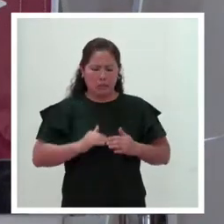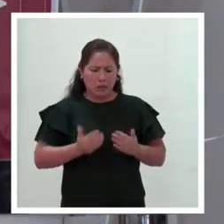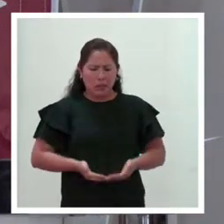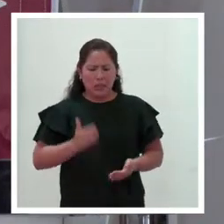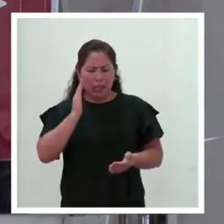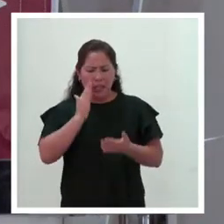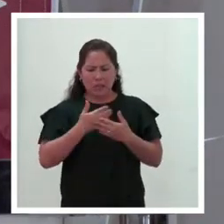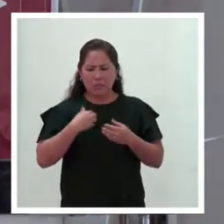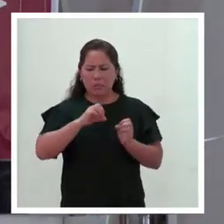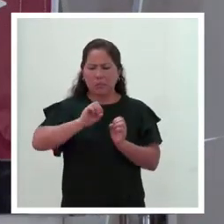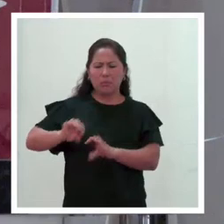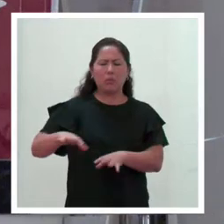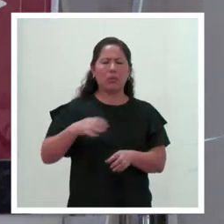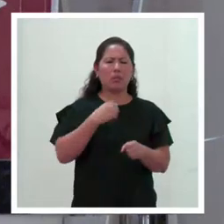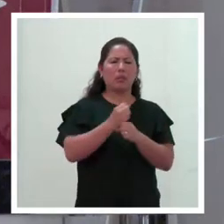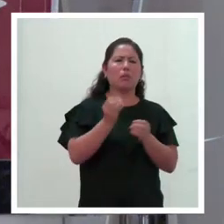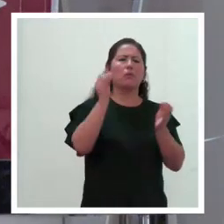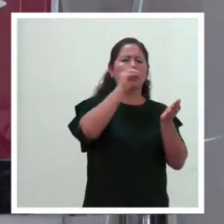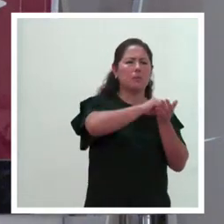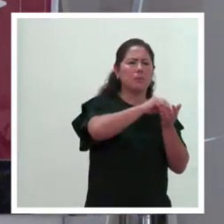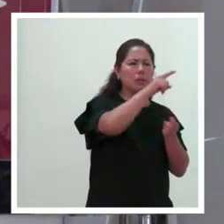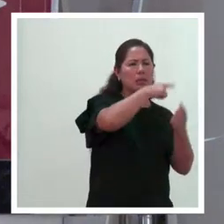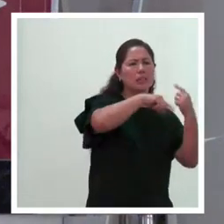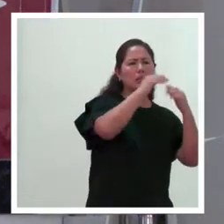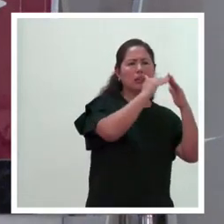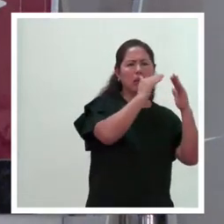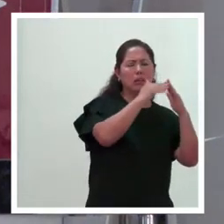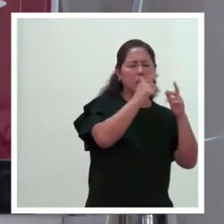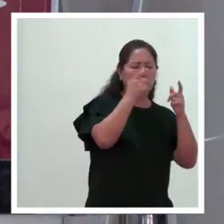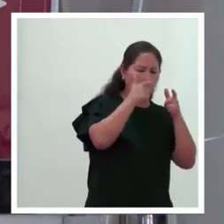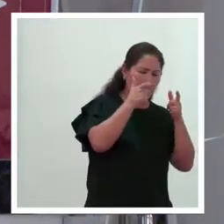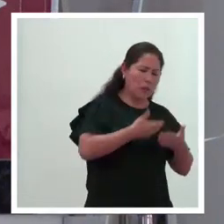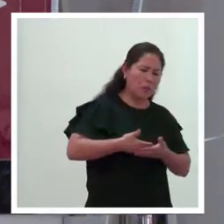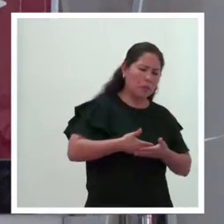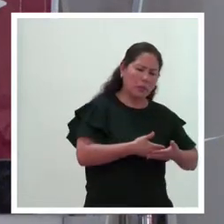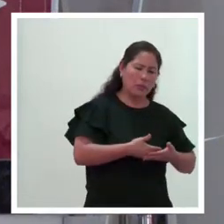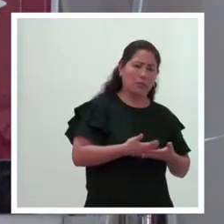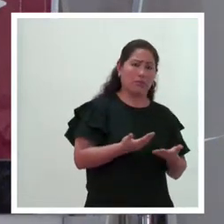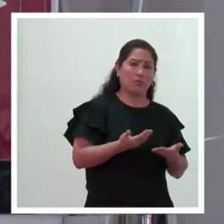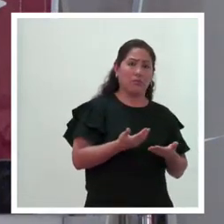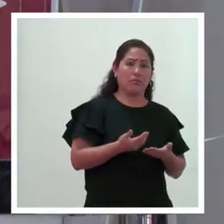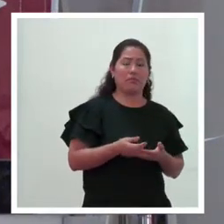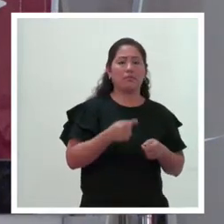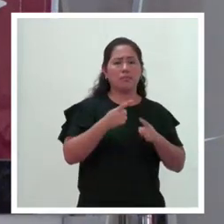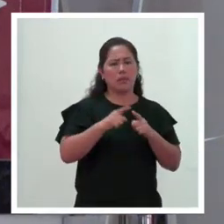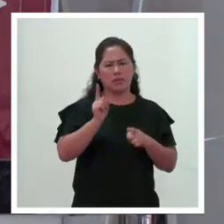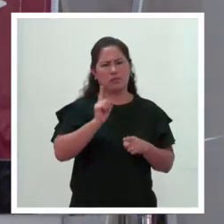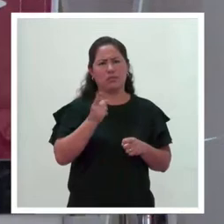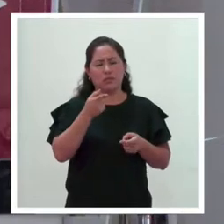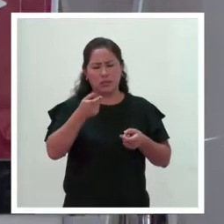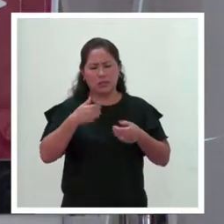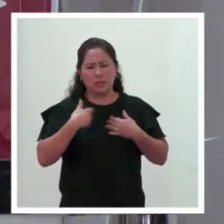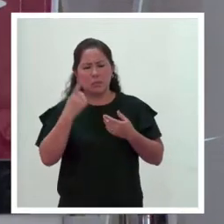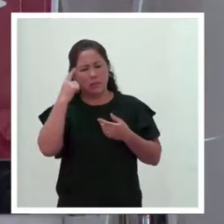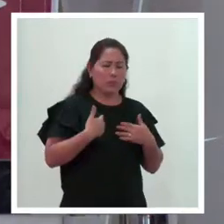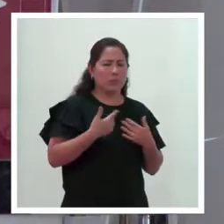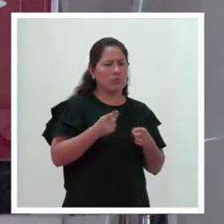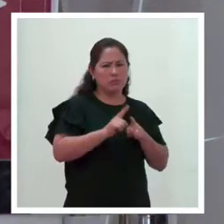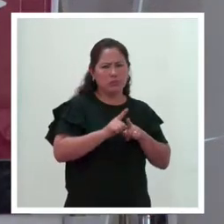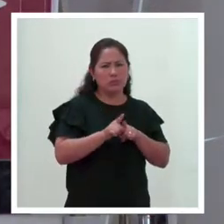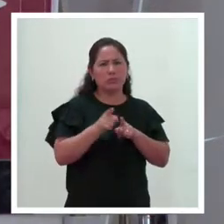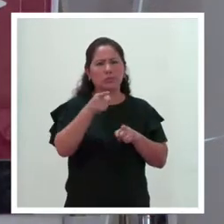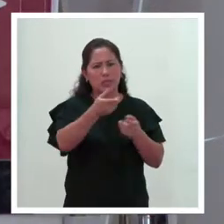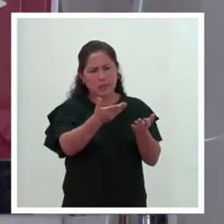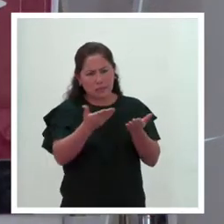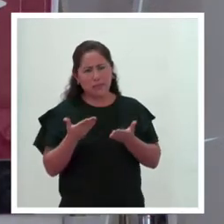dejar y va a tener que regresar a casa a cuidar al hijo, porque, en fin, ya no se le da la oportunidad y se